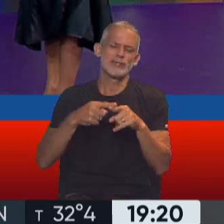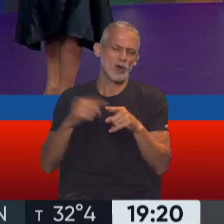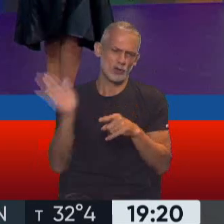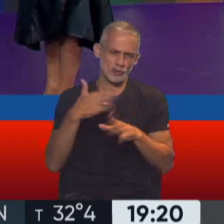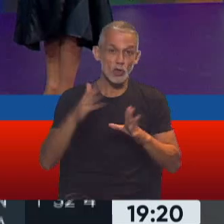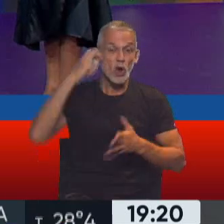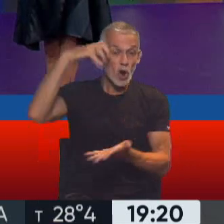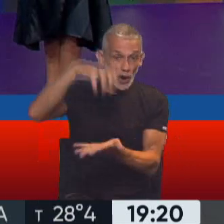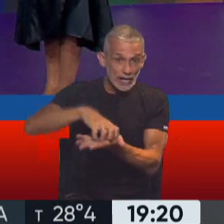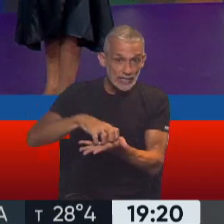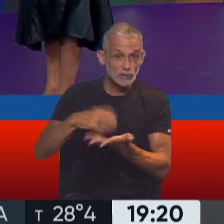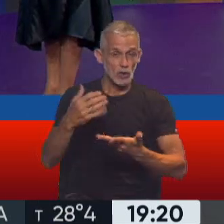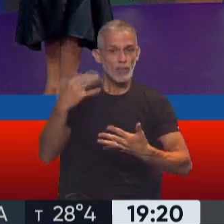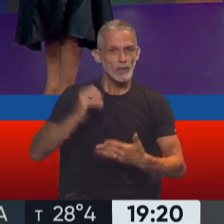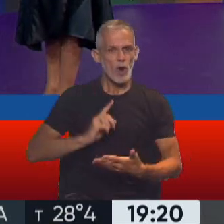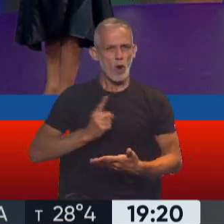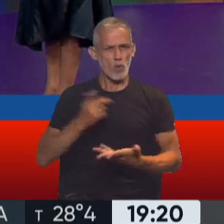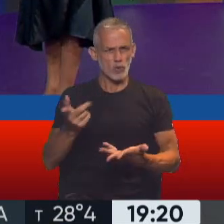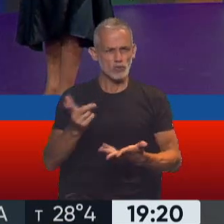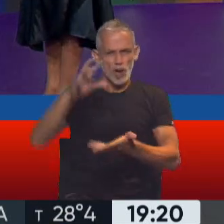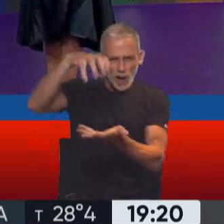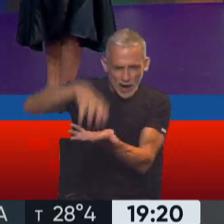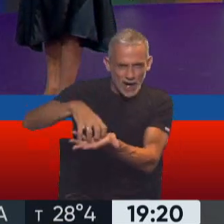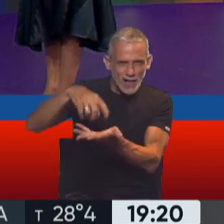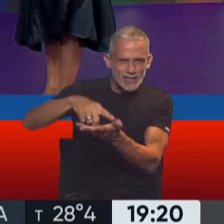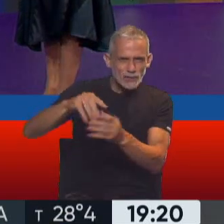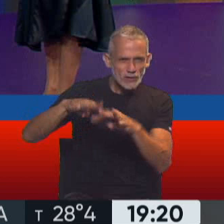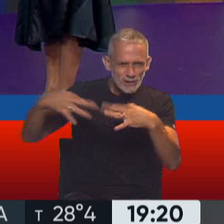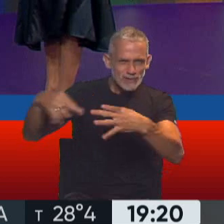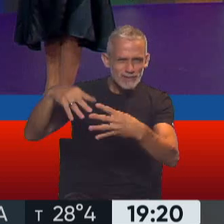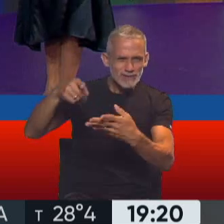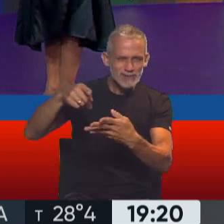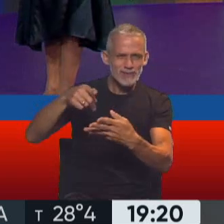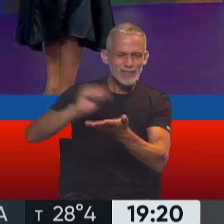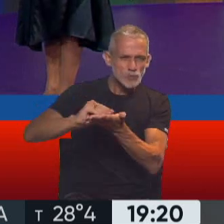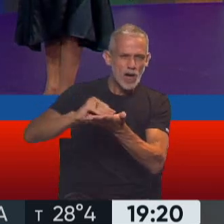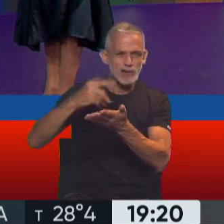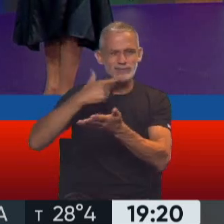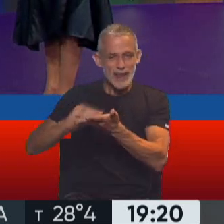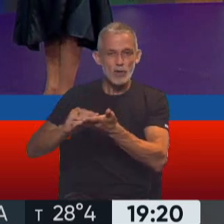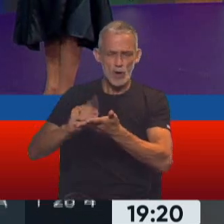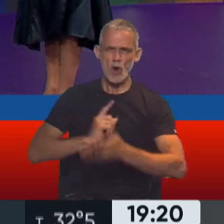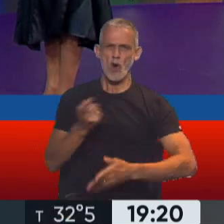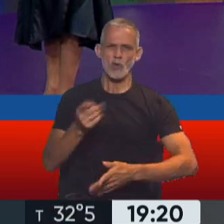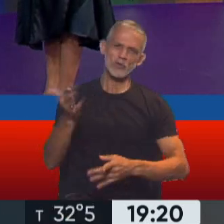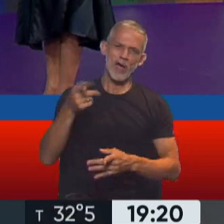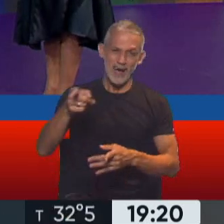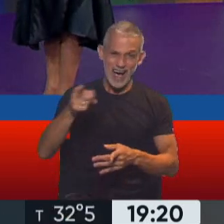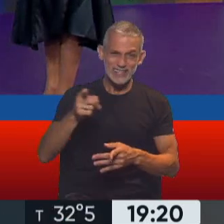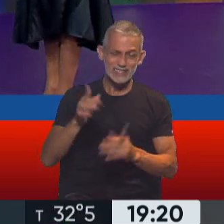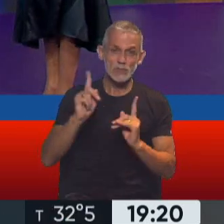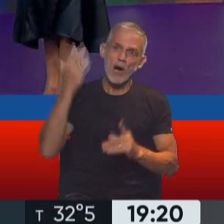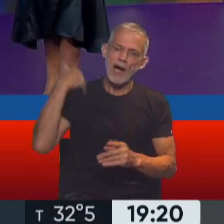que el Congreso podría ser un orgullo, que el lugar donde se sancionan esas leyes también lo sea y que no sea el ámbito que fue